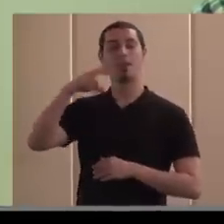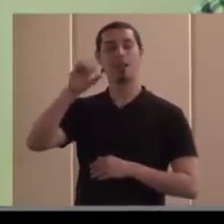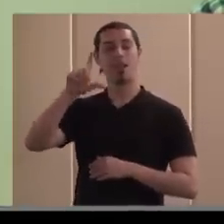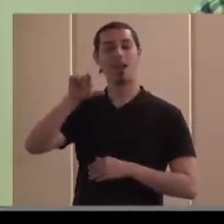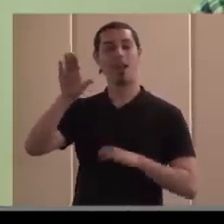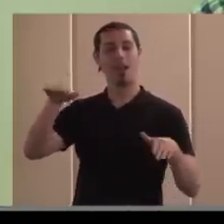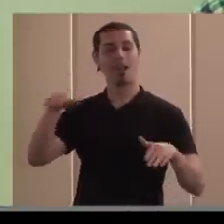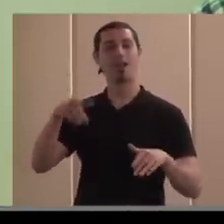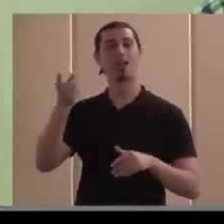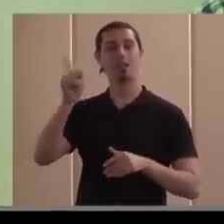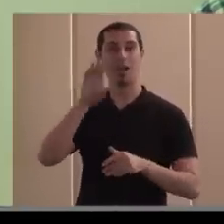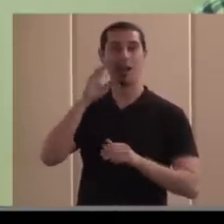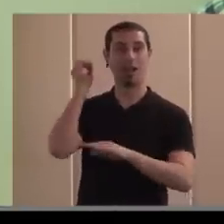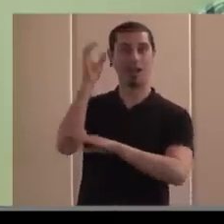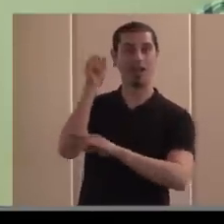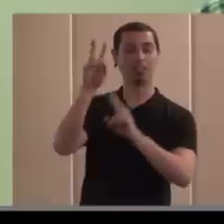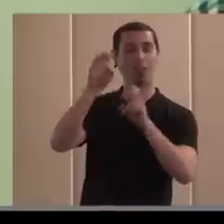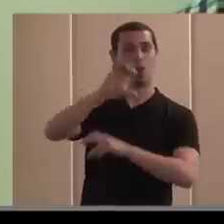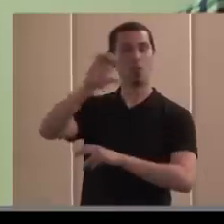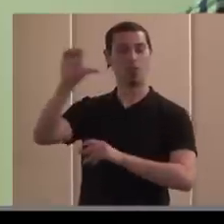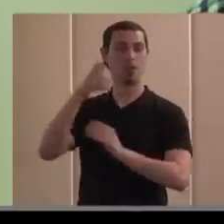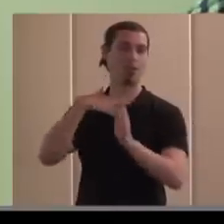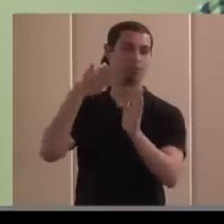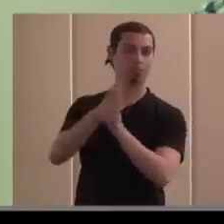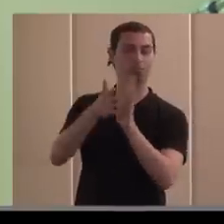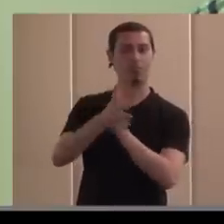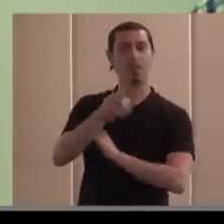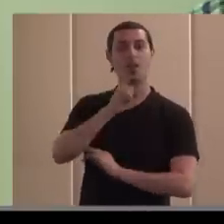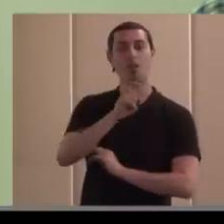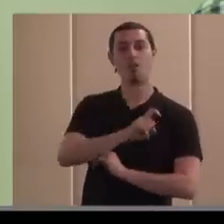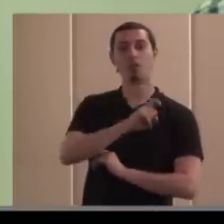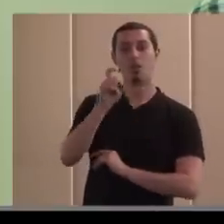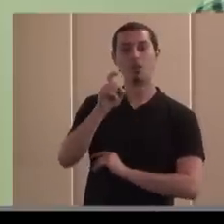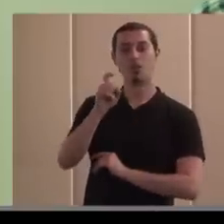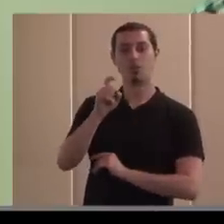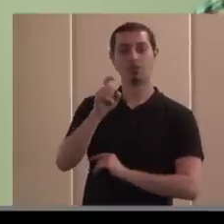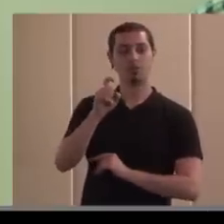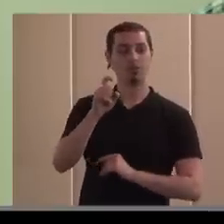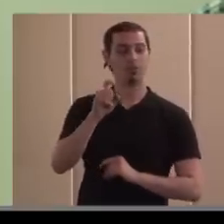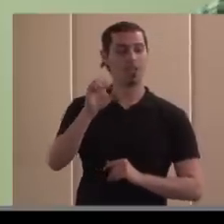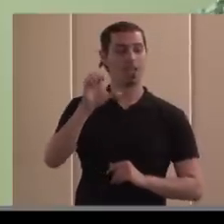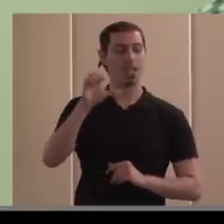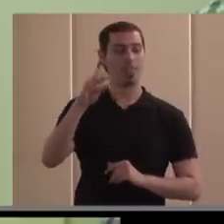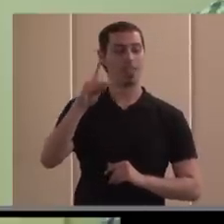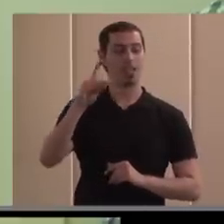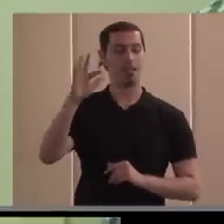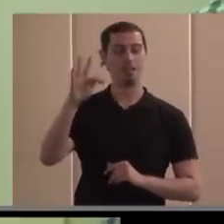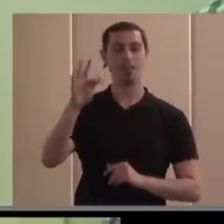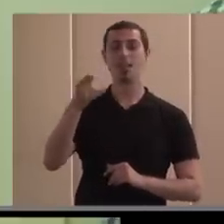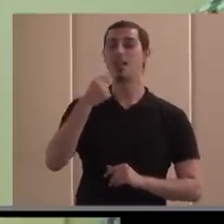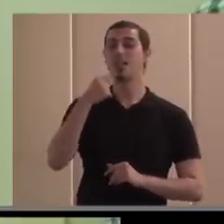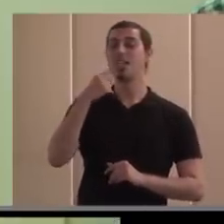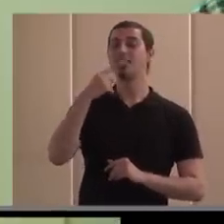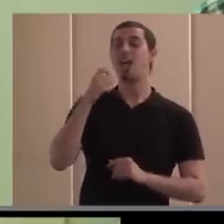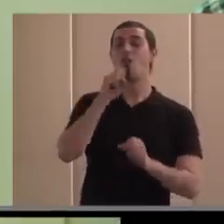ha cubierto parte de sobre todo del ámbito europeo la Fundación está en el EDF en el